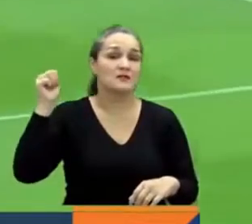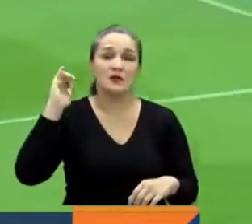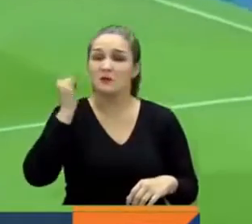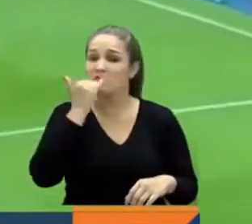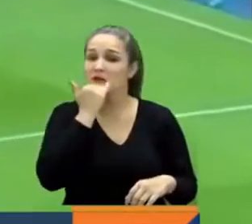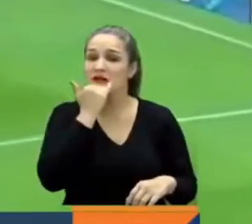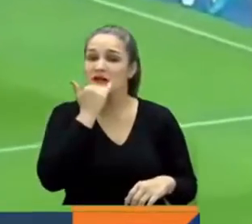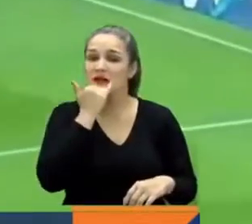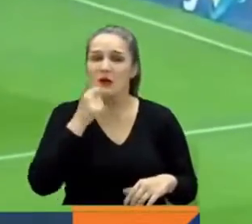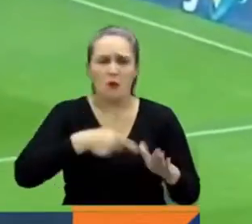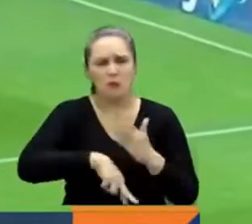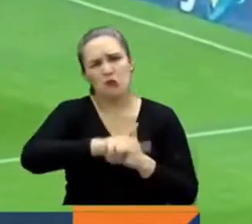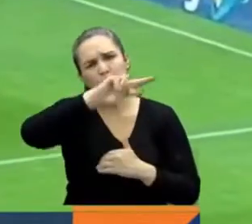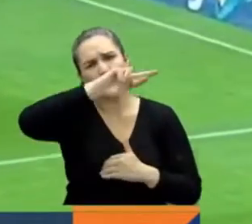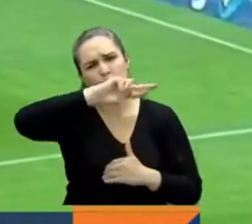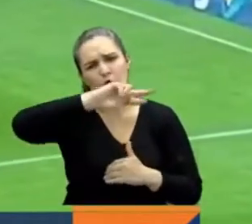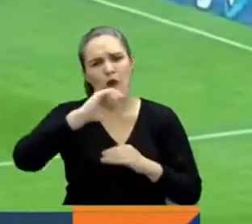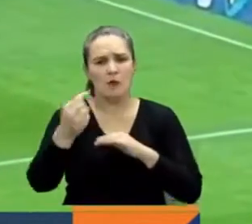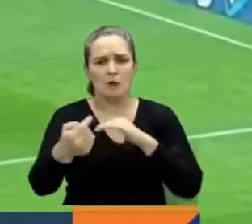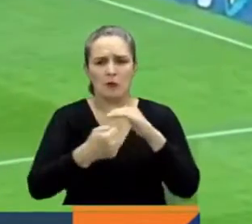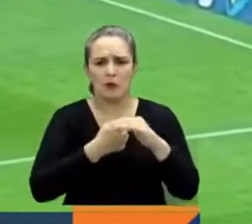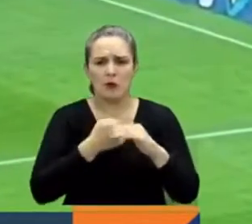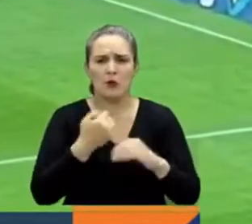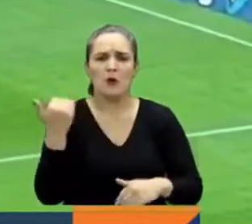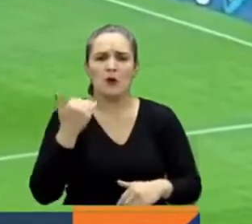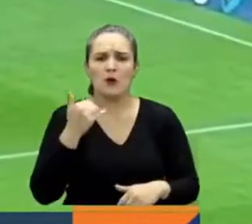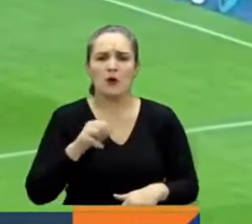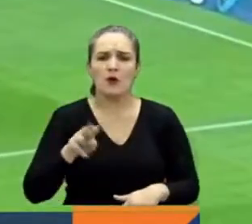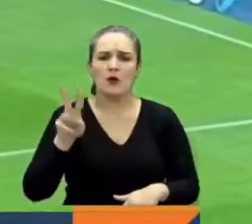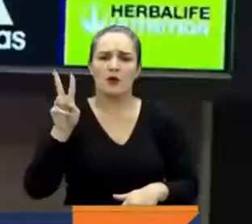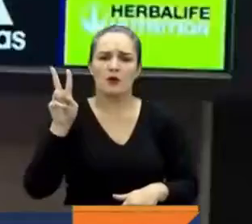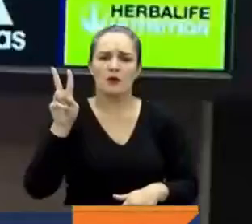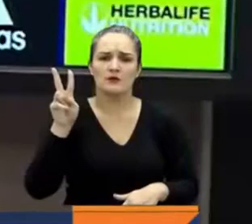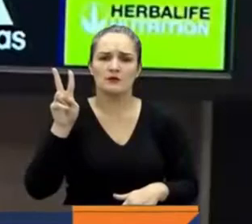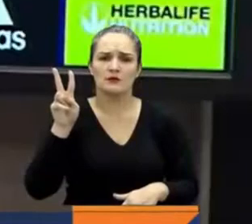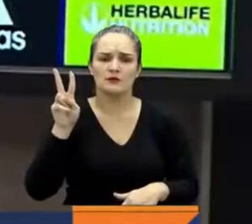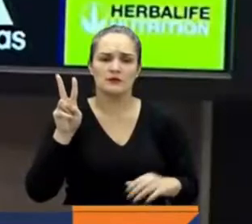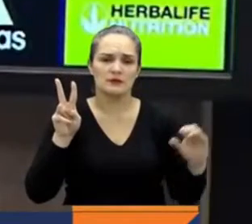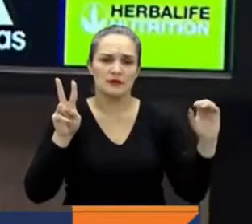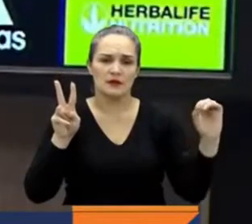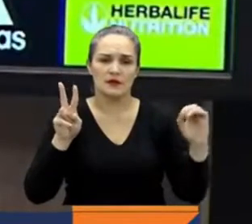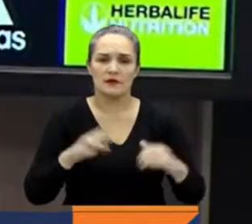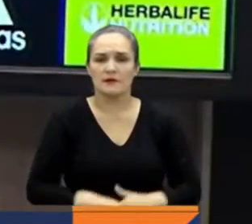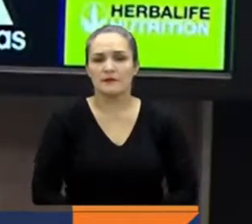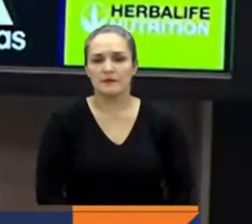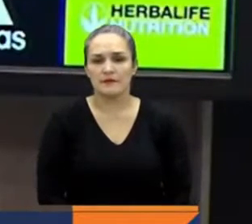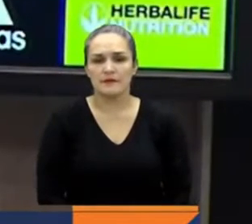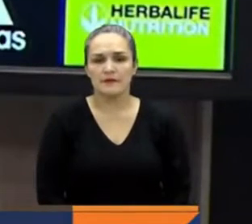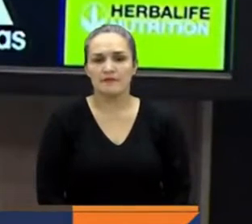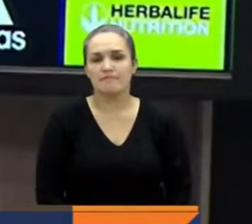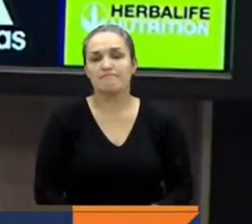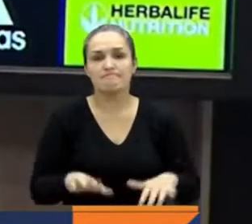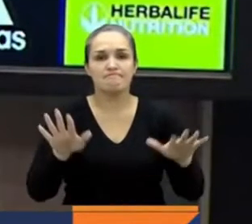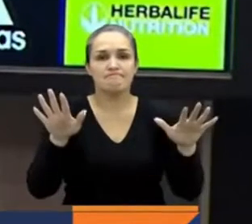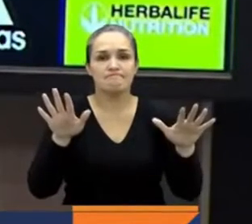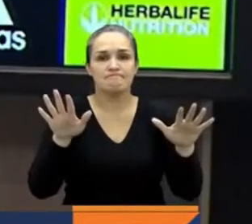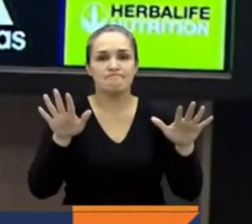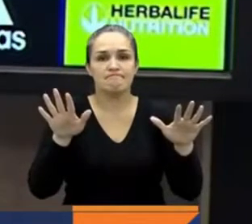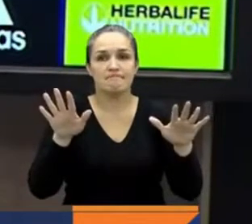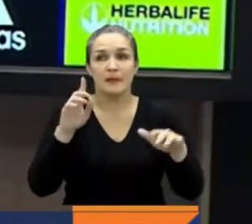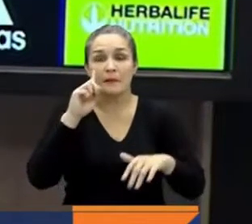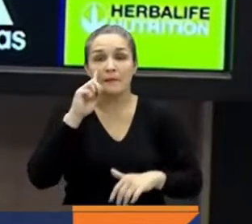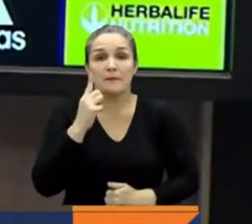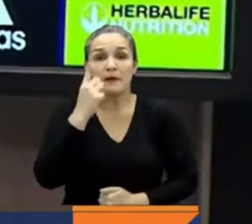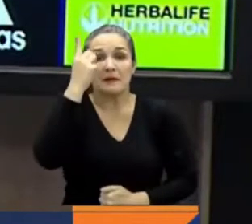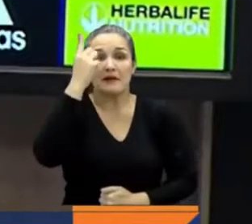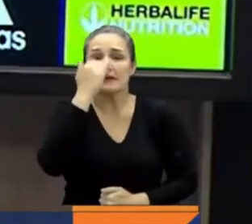mala pasada y la pelota terminó en el fondo de la red. Millonarios 2-Jaguares 0. Y al final creo que él no es ni el primero que ha cometido